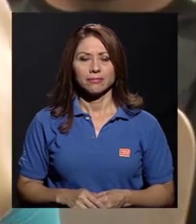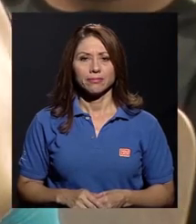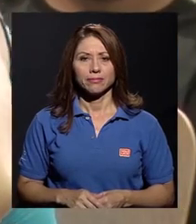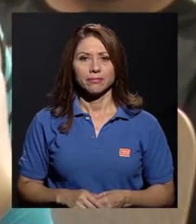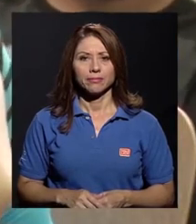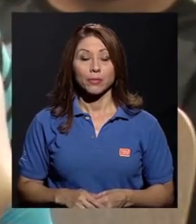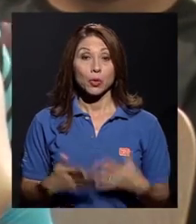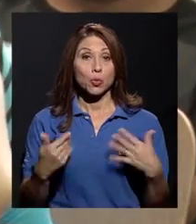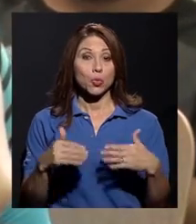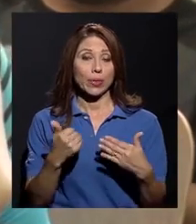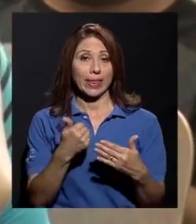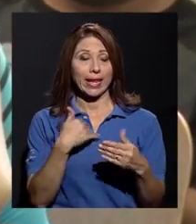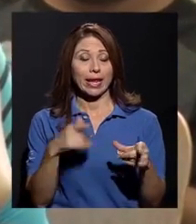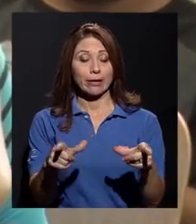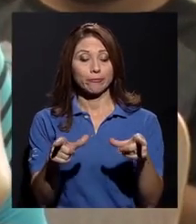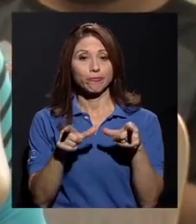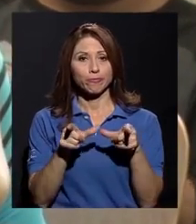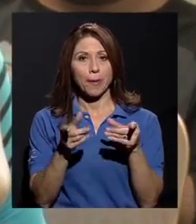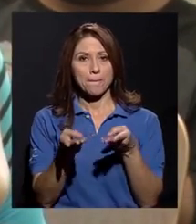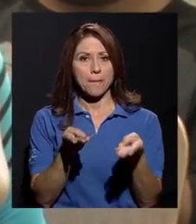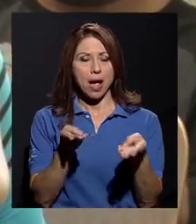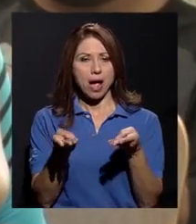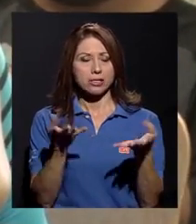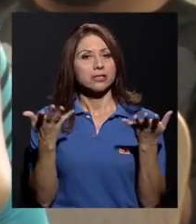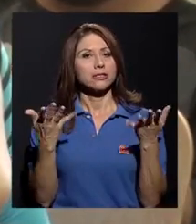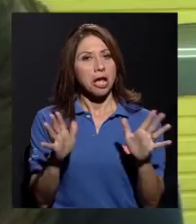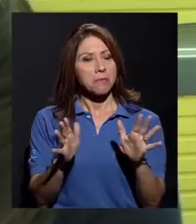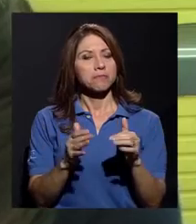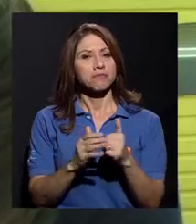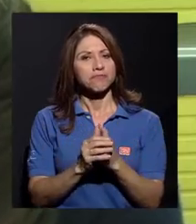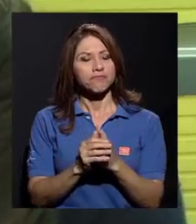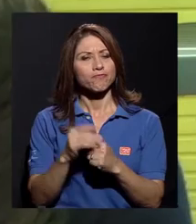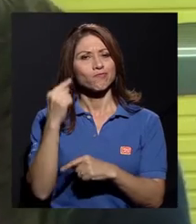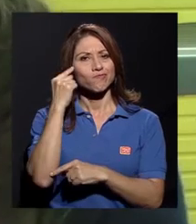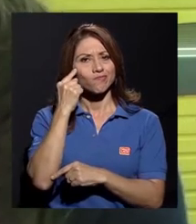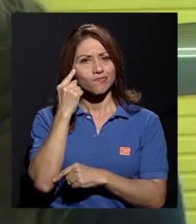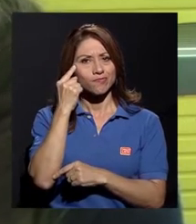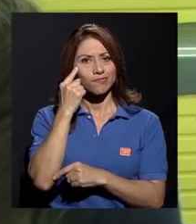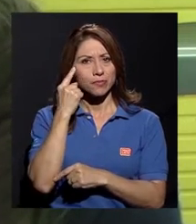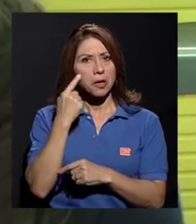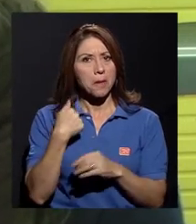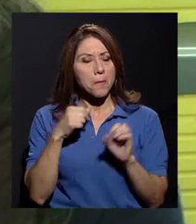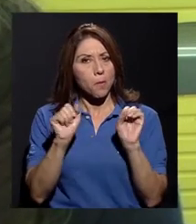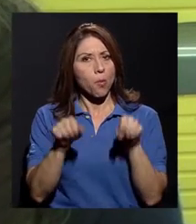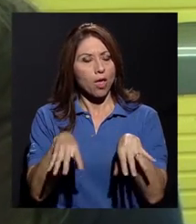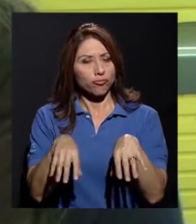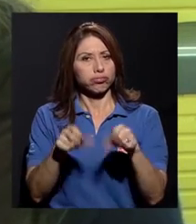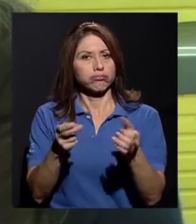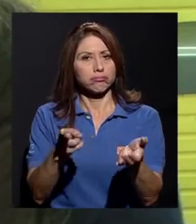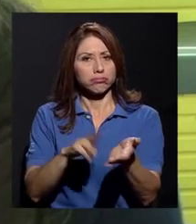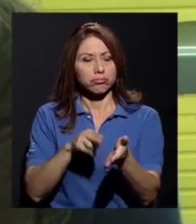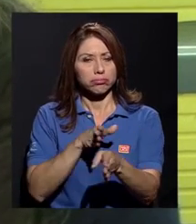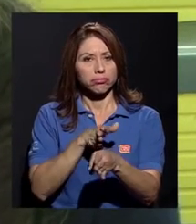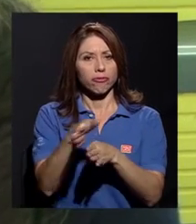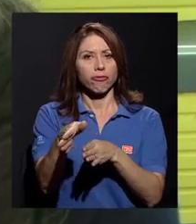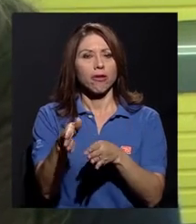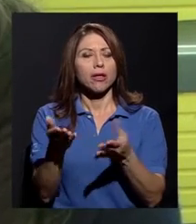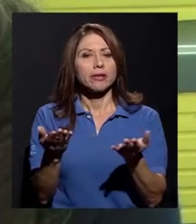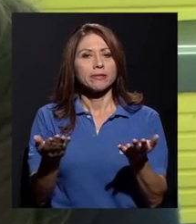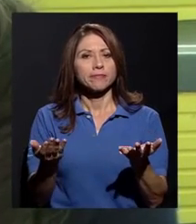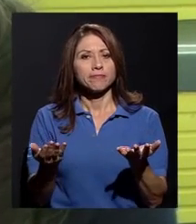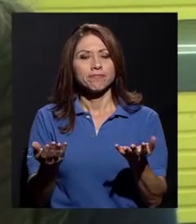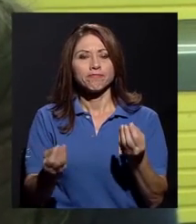Ya tener el bachi me hace ponerme a pensar de que ya puedo llevar una carrera y ya